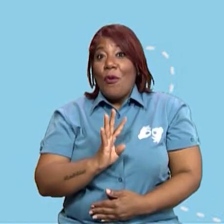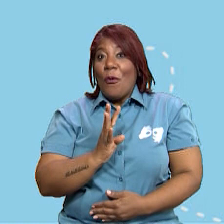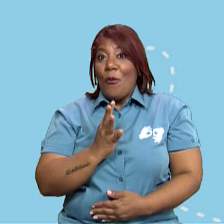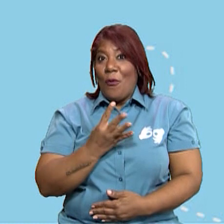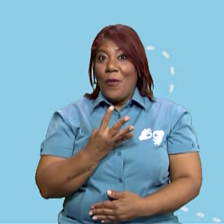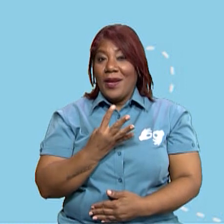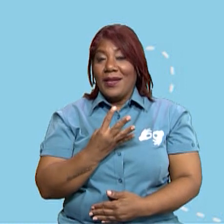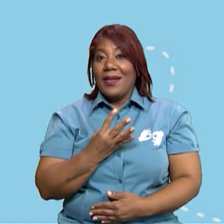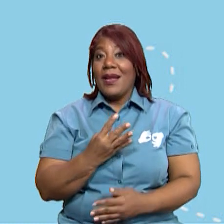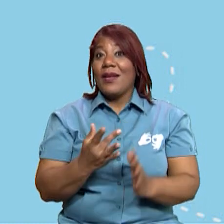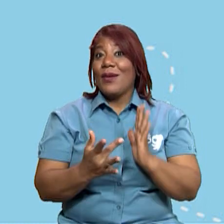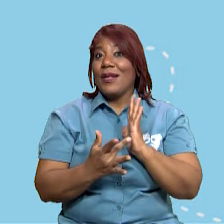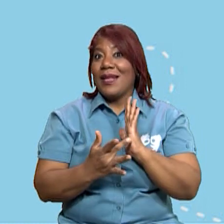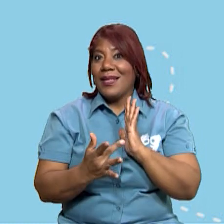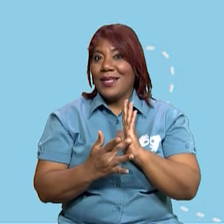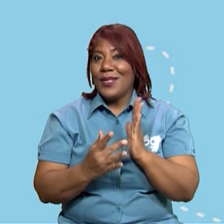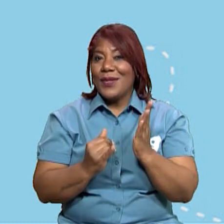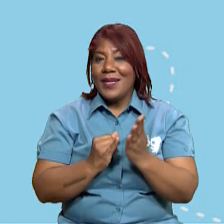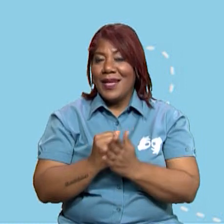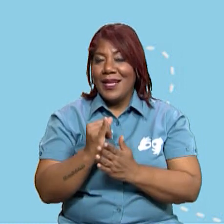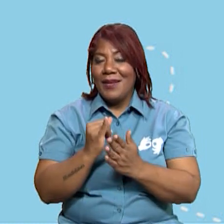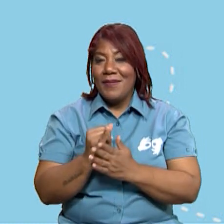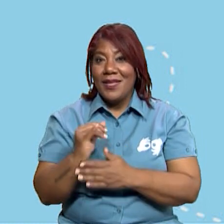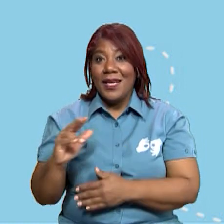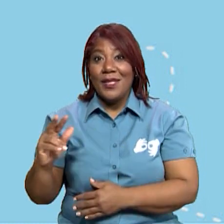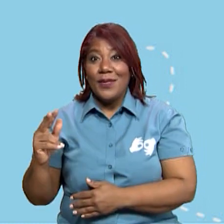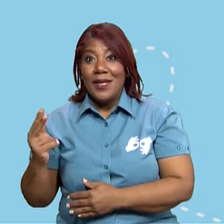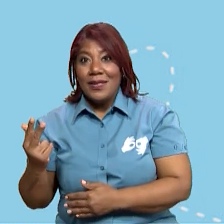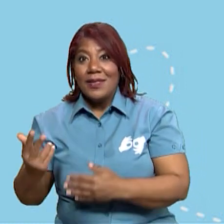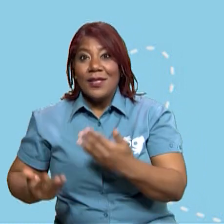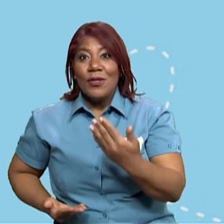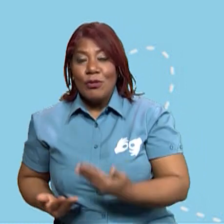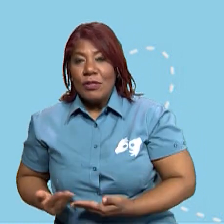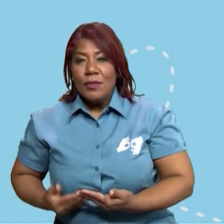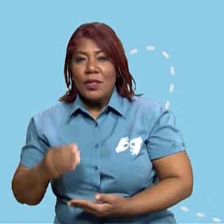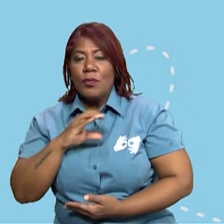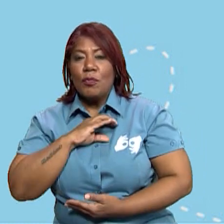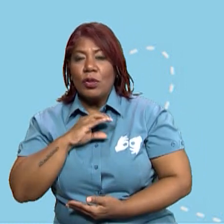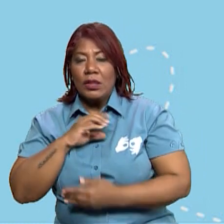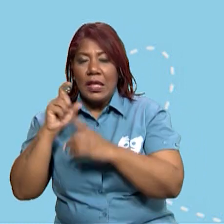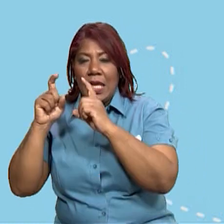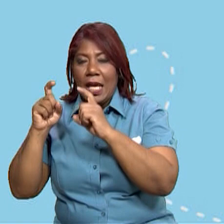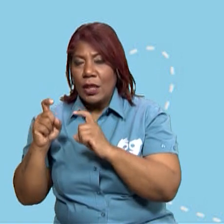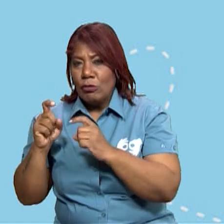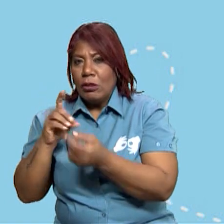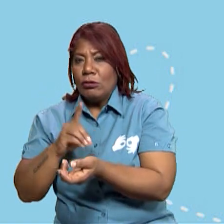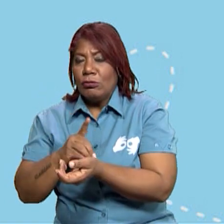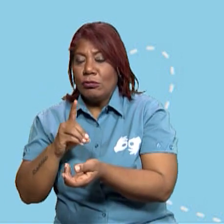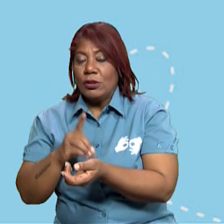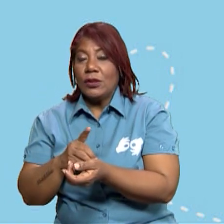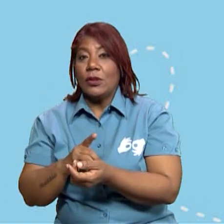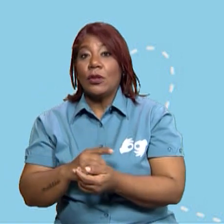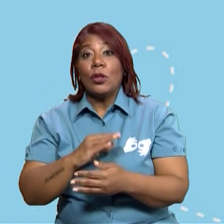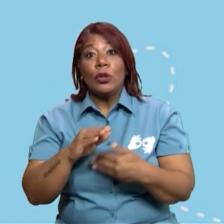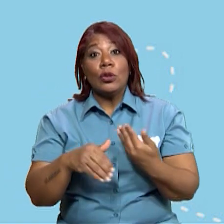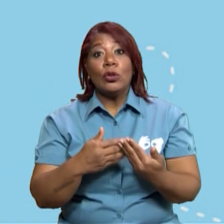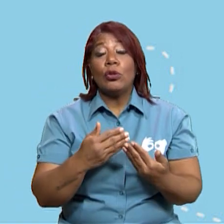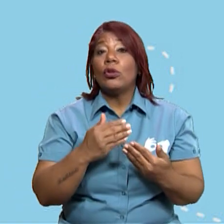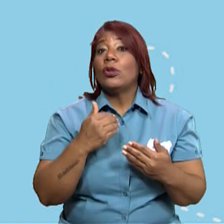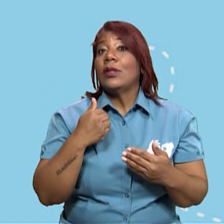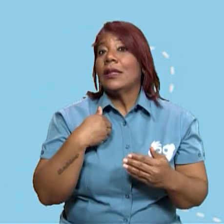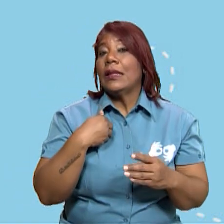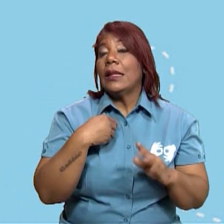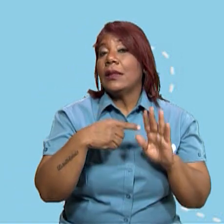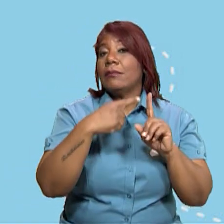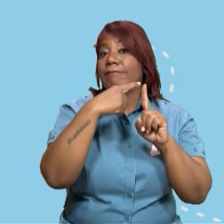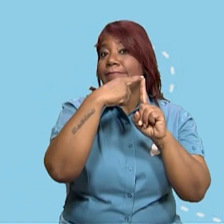cuaternario. Entonces, aquí vamos a ver que, como todo, tiene su parte positiva y también su parte